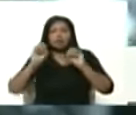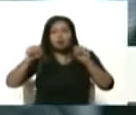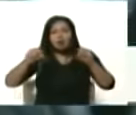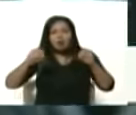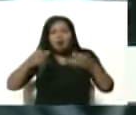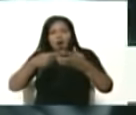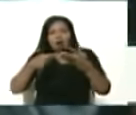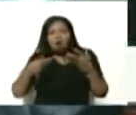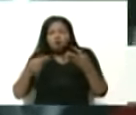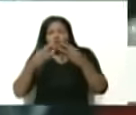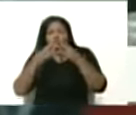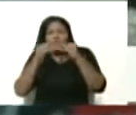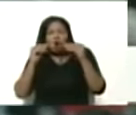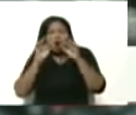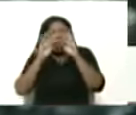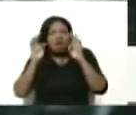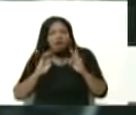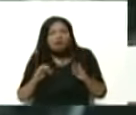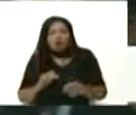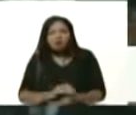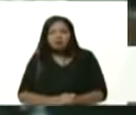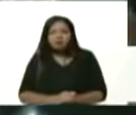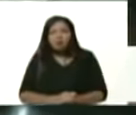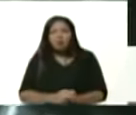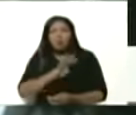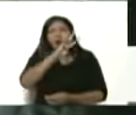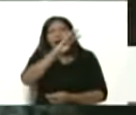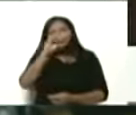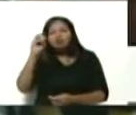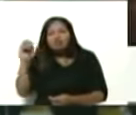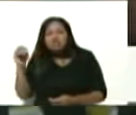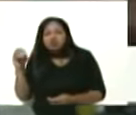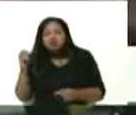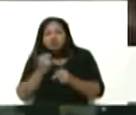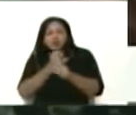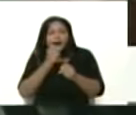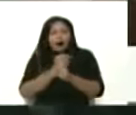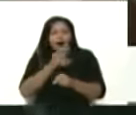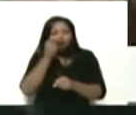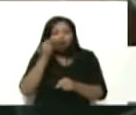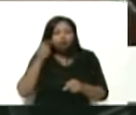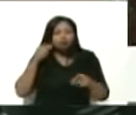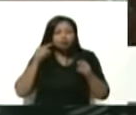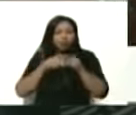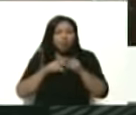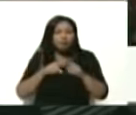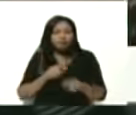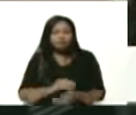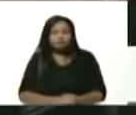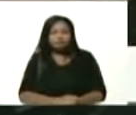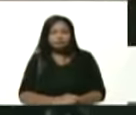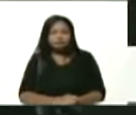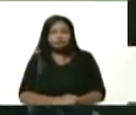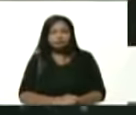alta cilindrada tenemos 400 trabajadores 400 trabajadores que